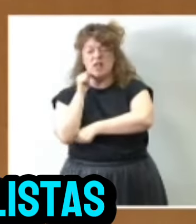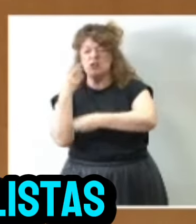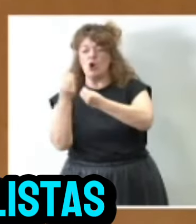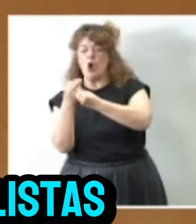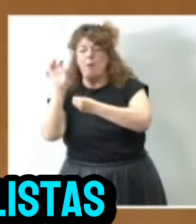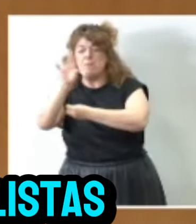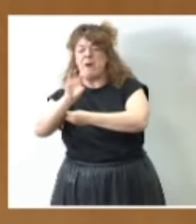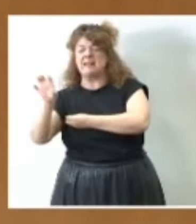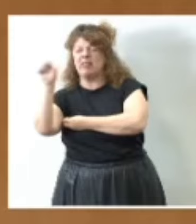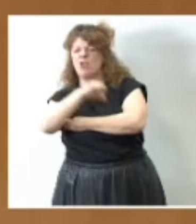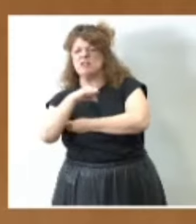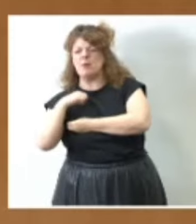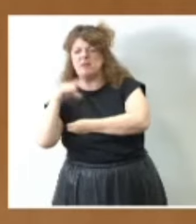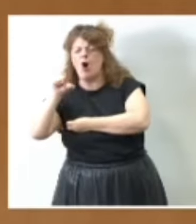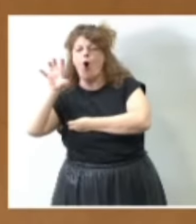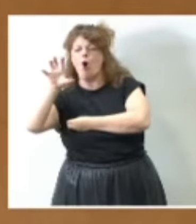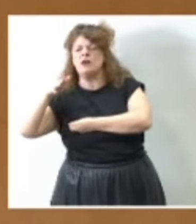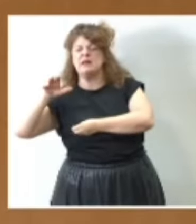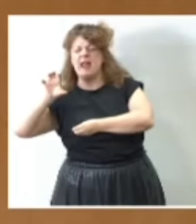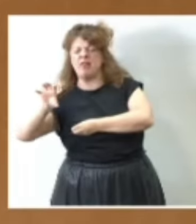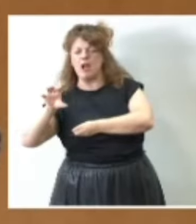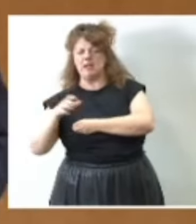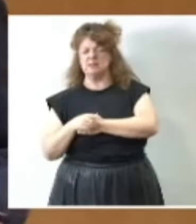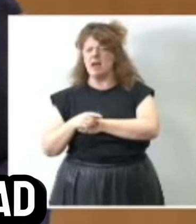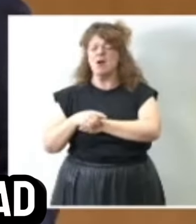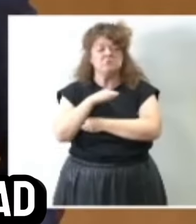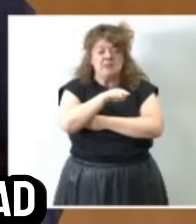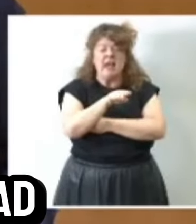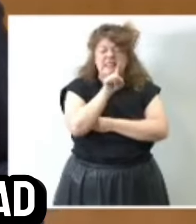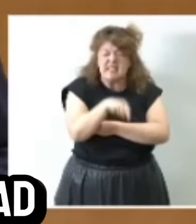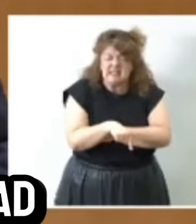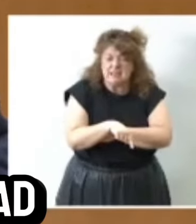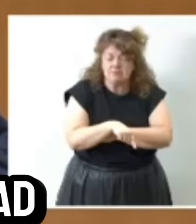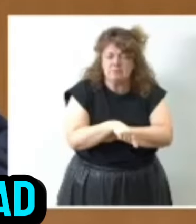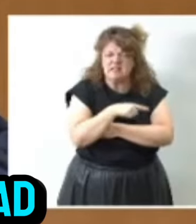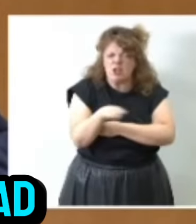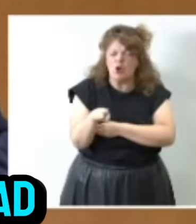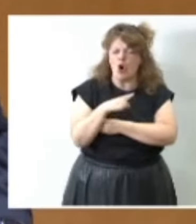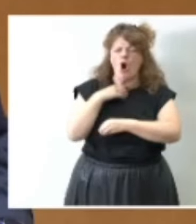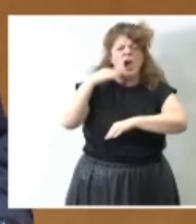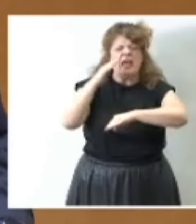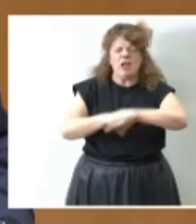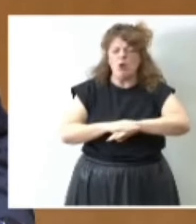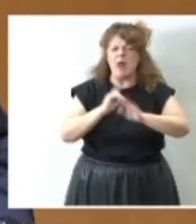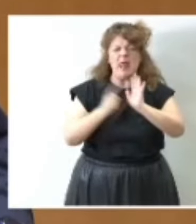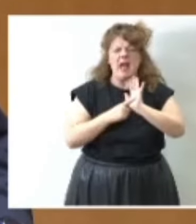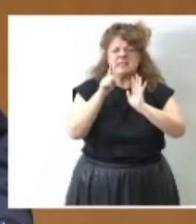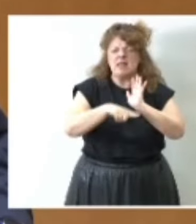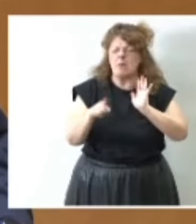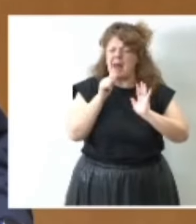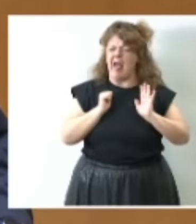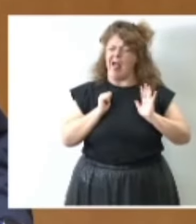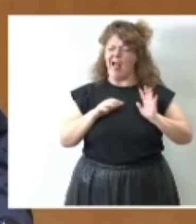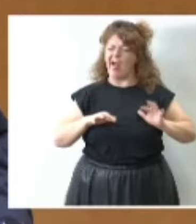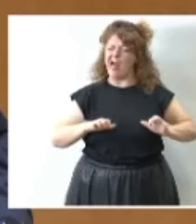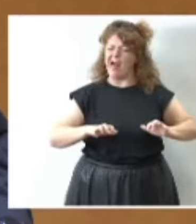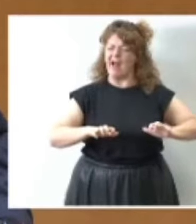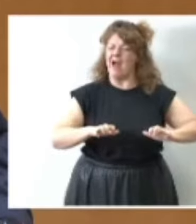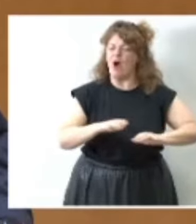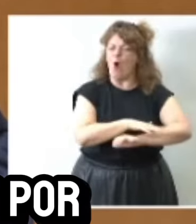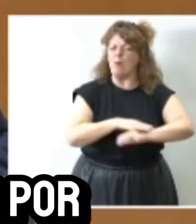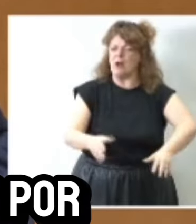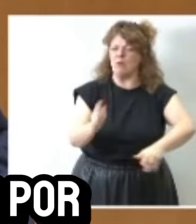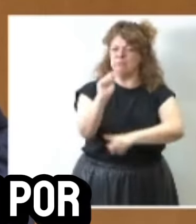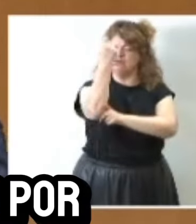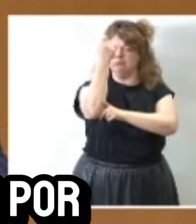y nacionalistas. ¿Fue así, señor ministro? ¿Incumplieron la legalidad para allanar su camino hacia el Gobierno?